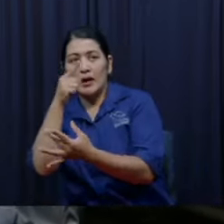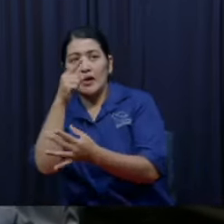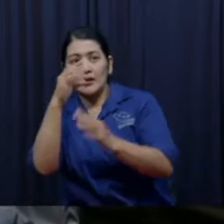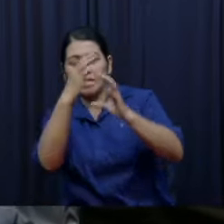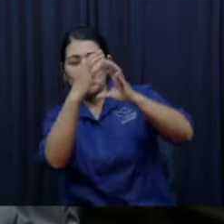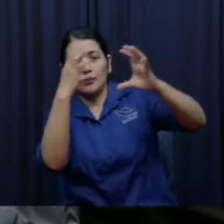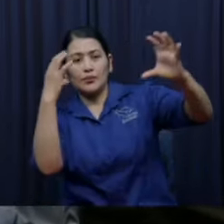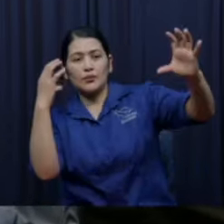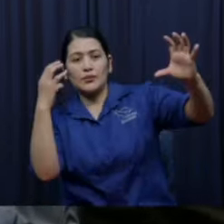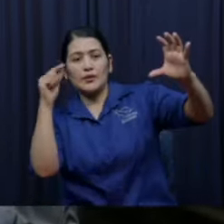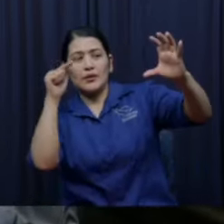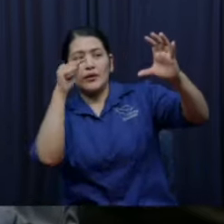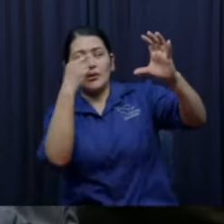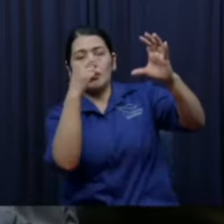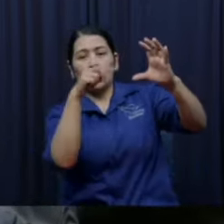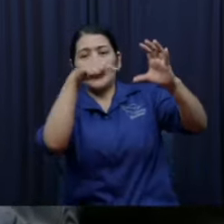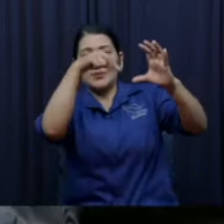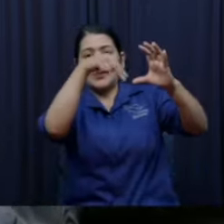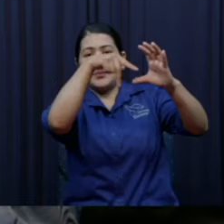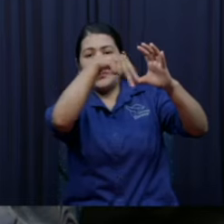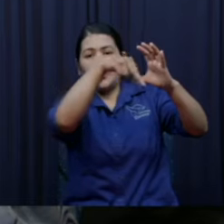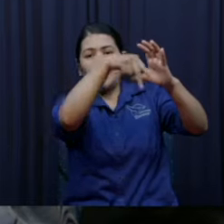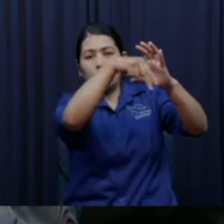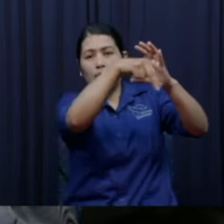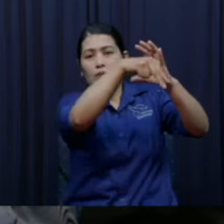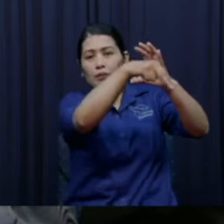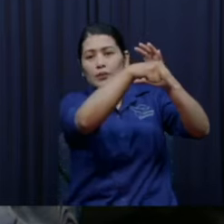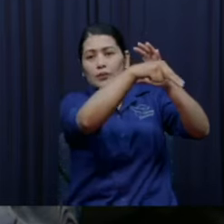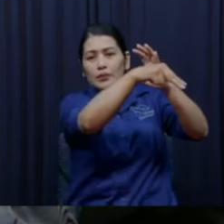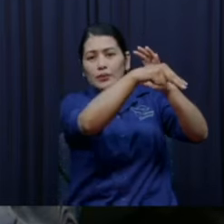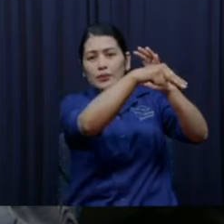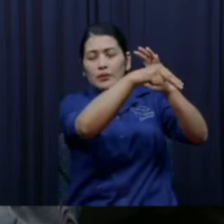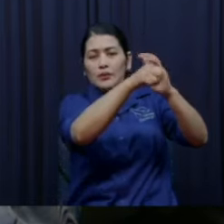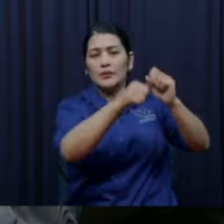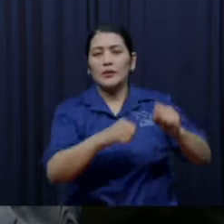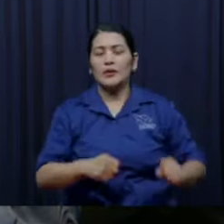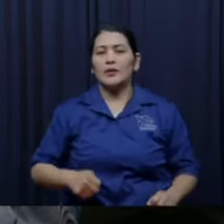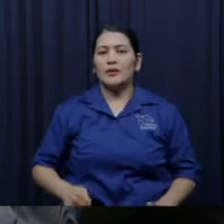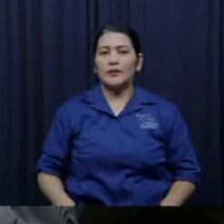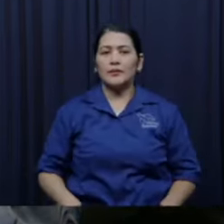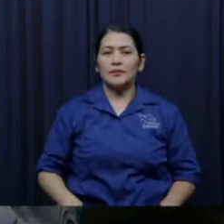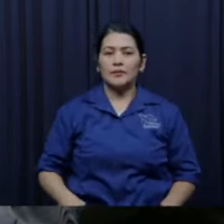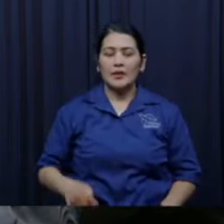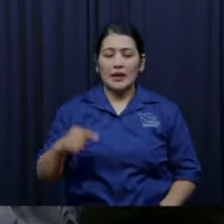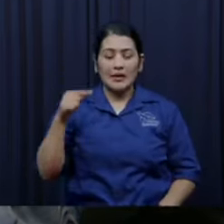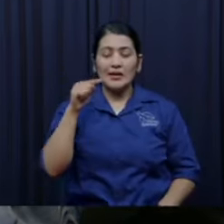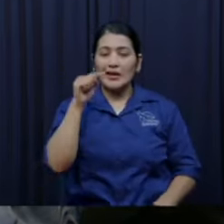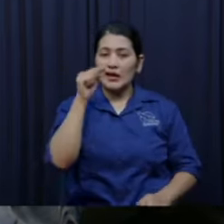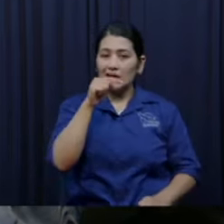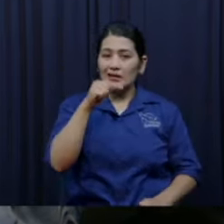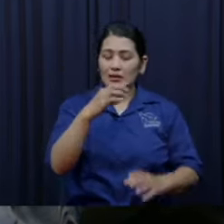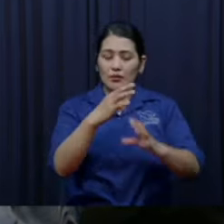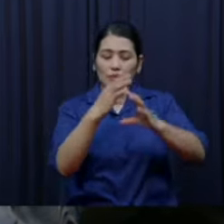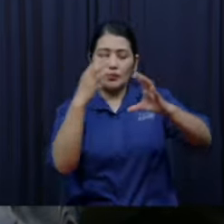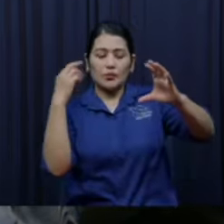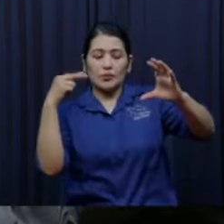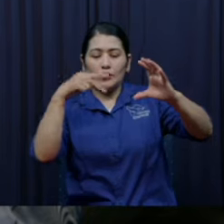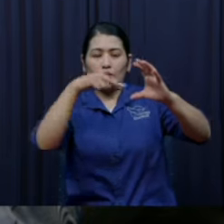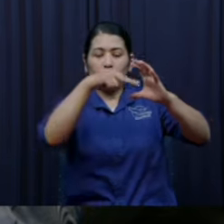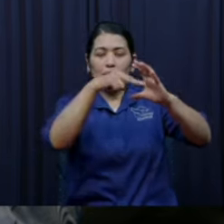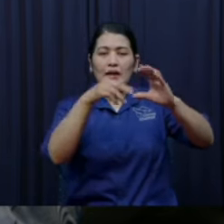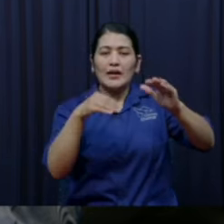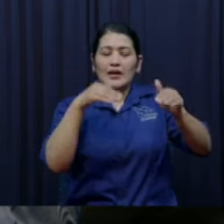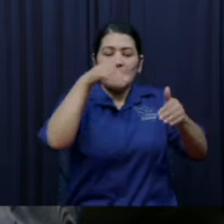y el agua de la palabra y el agua del espíritu entraron a jebuse y destruyeron a todos y entonces